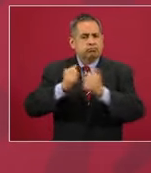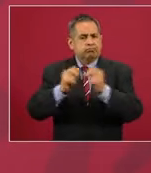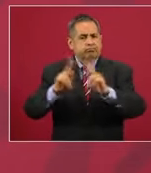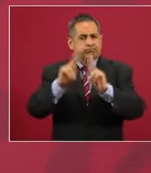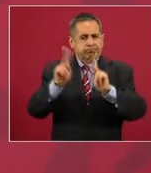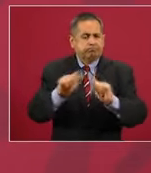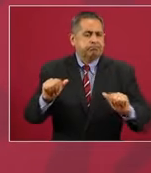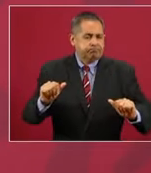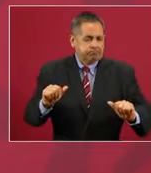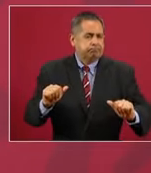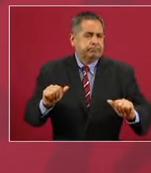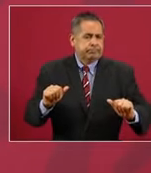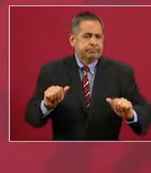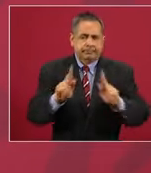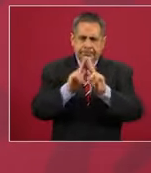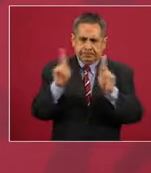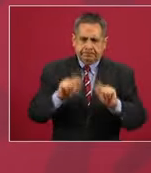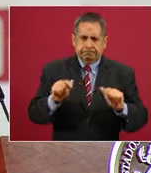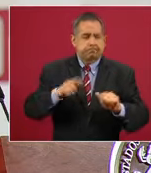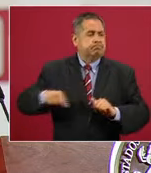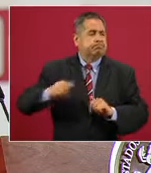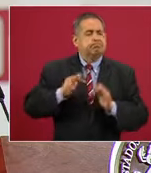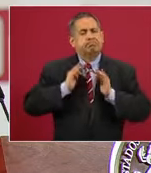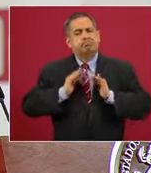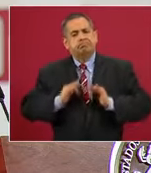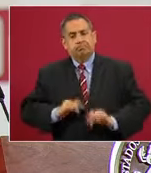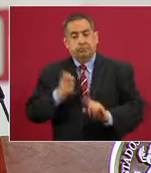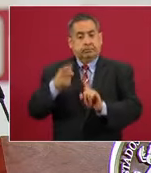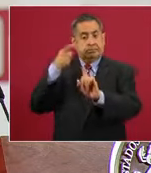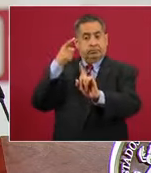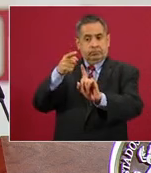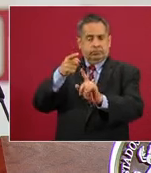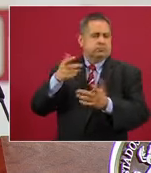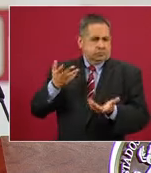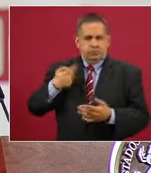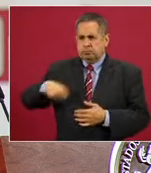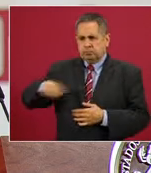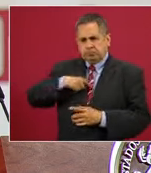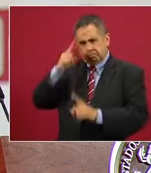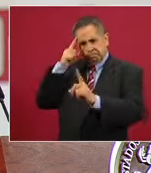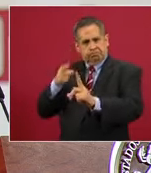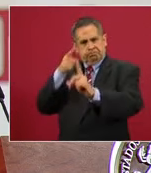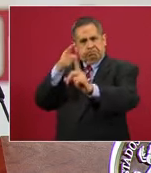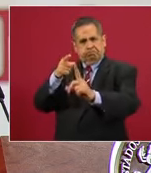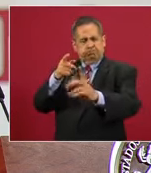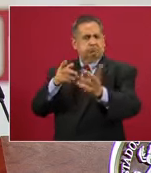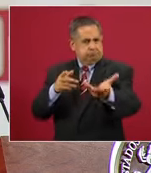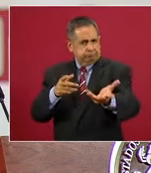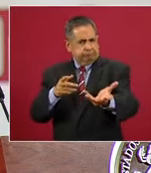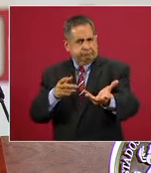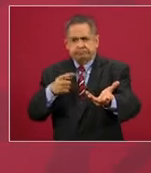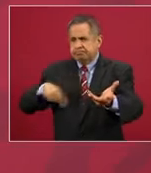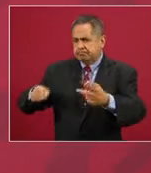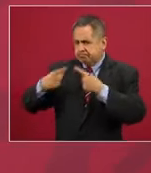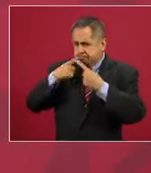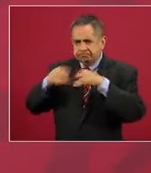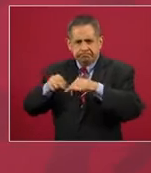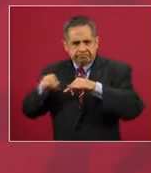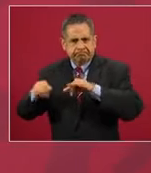y la tranquilidad. Ese es un objetivo que tenemos. Estamos trabajando para eso